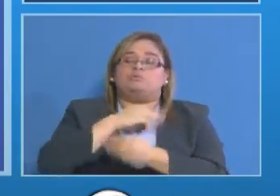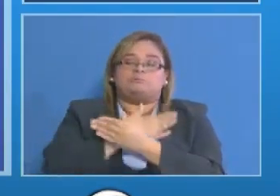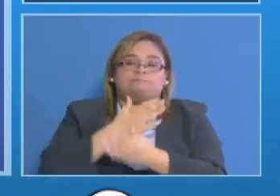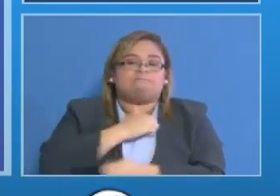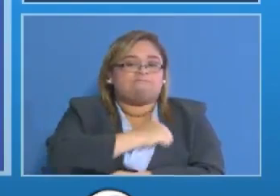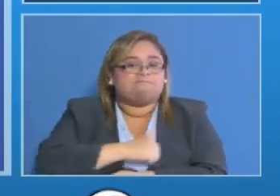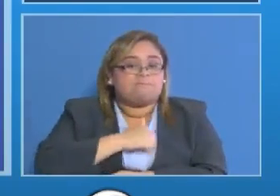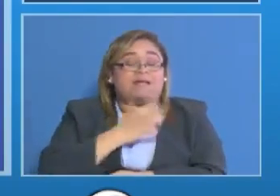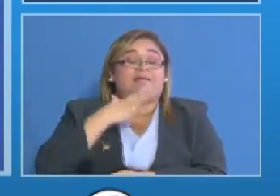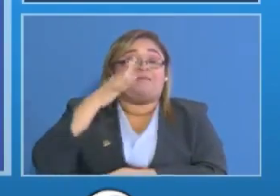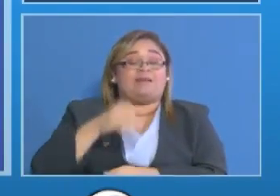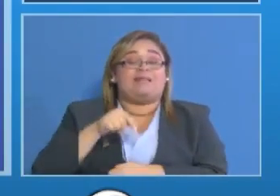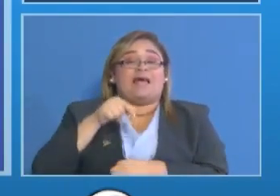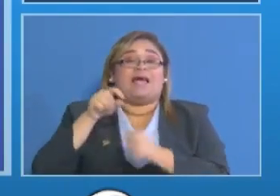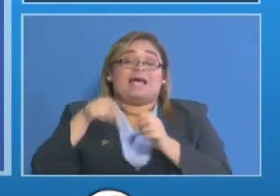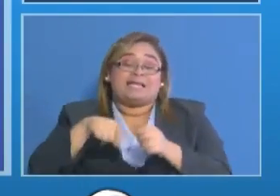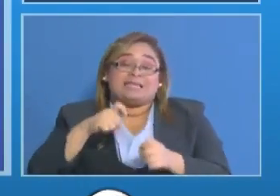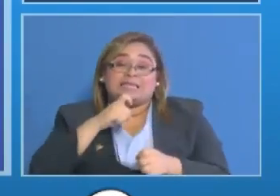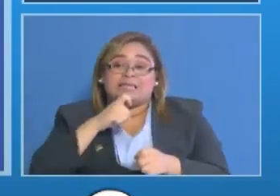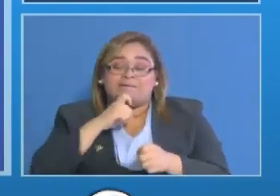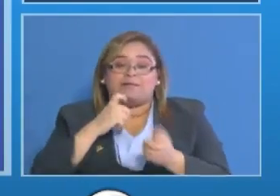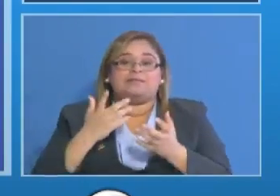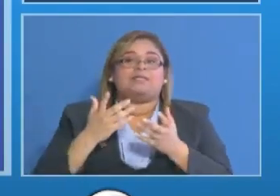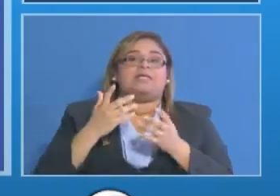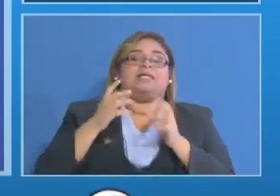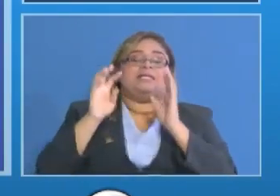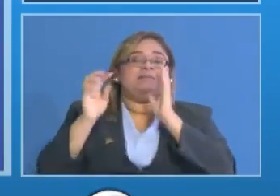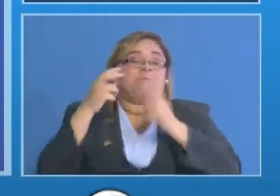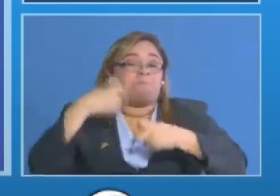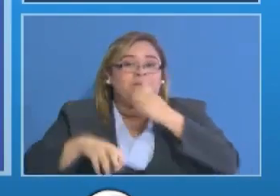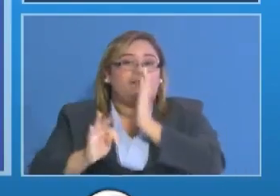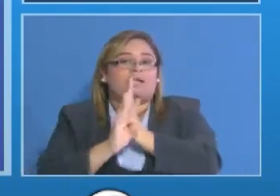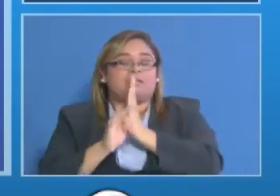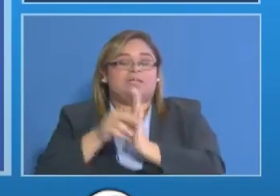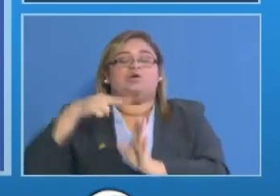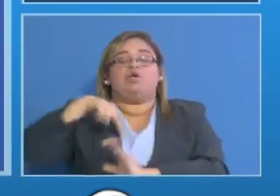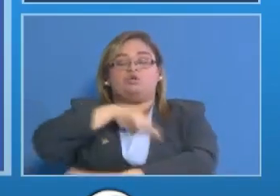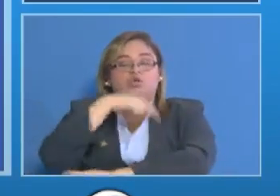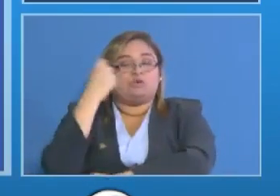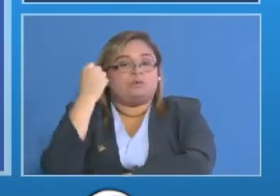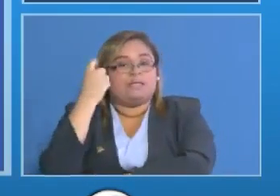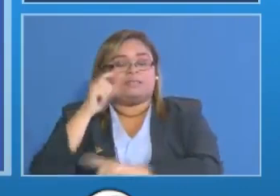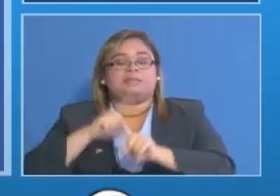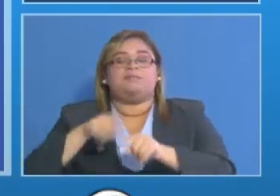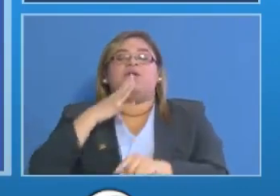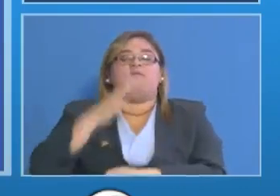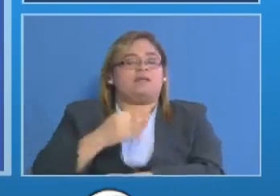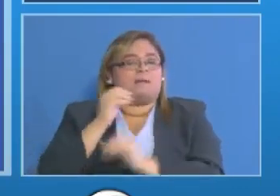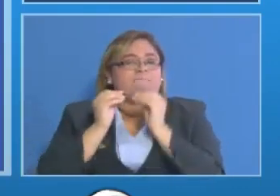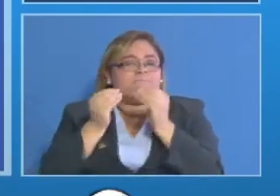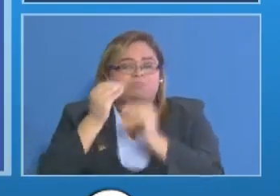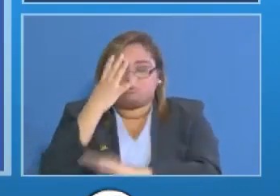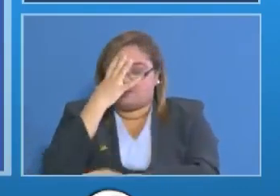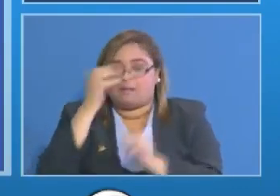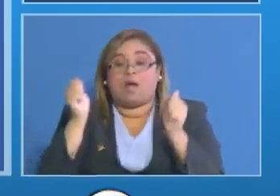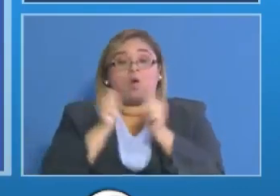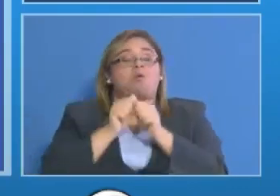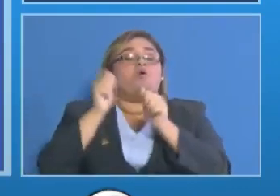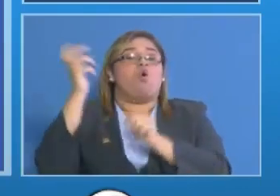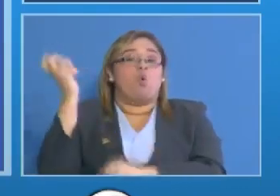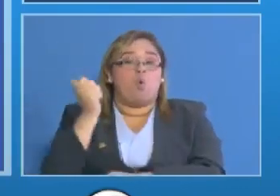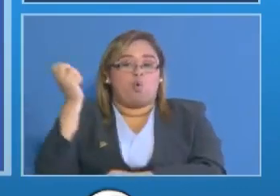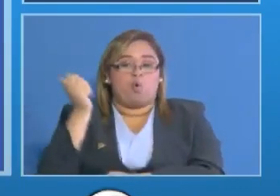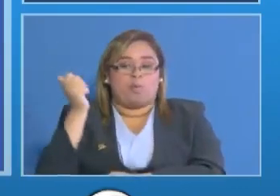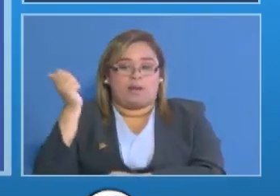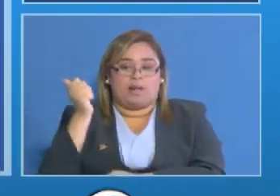estas cosas están a veces se nos escapan y entendemos y nos sentimos muy apenados con nuestro asegurado